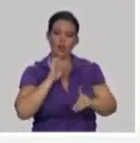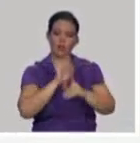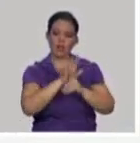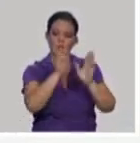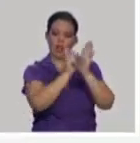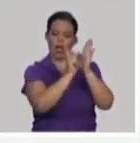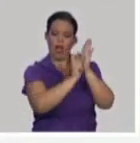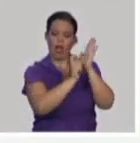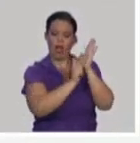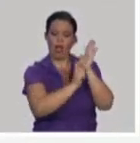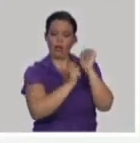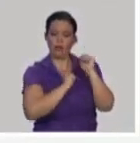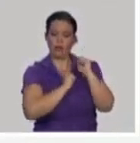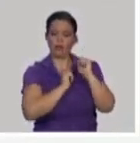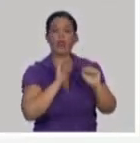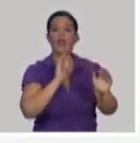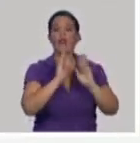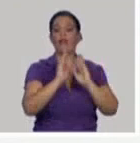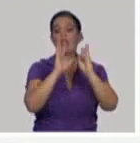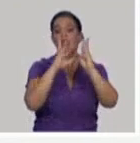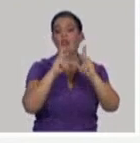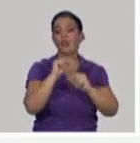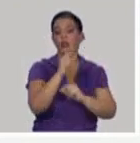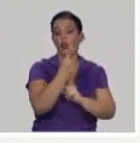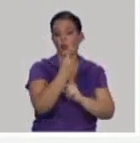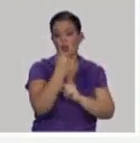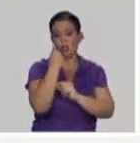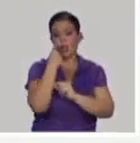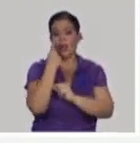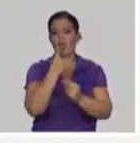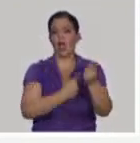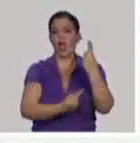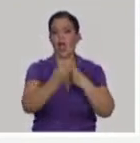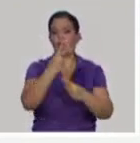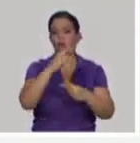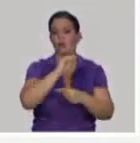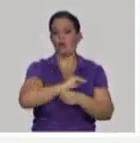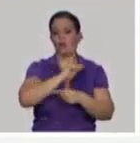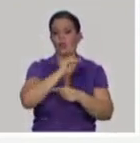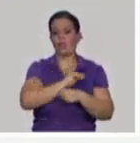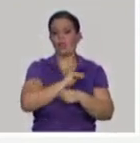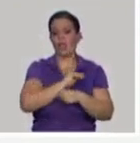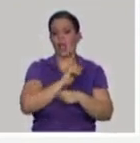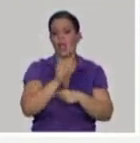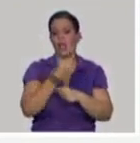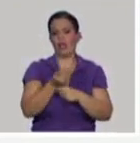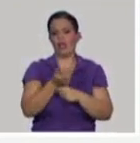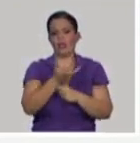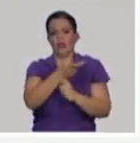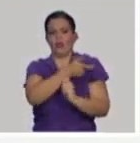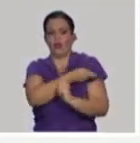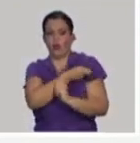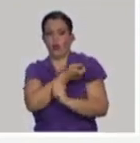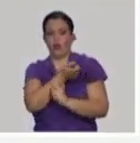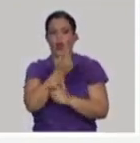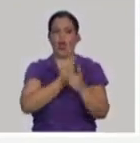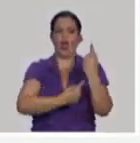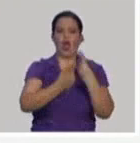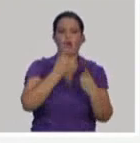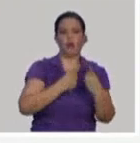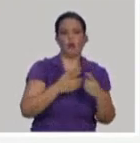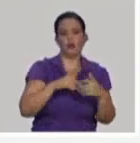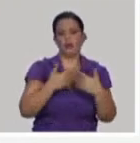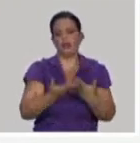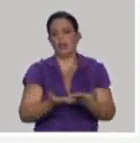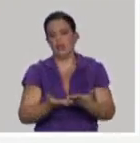producto. En la fase 1 veíamos que los eventos adversos más frecuentes relacionados con la vacuna tenían que ver con eventos adversos locales, dolor en el